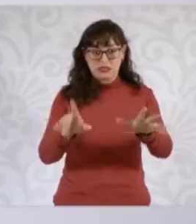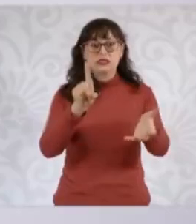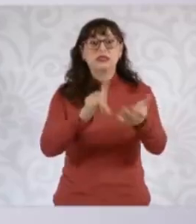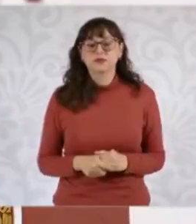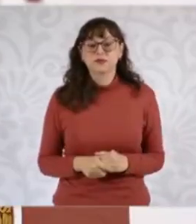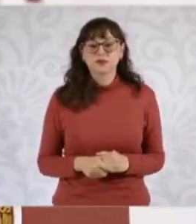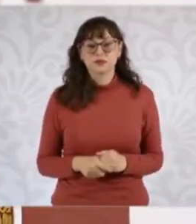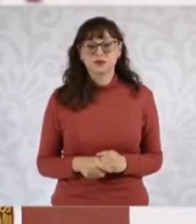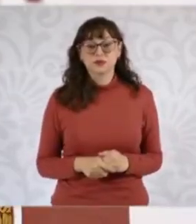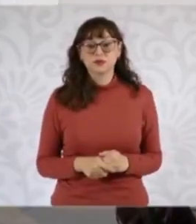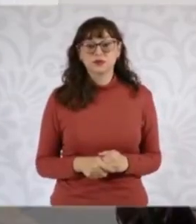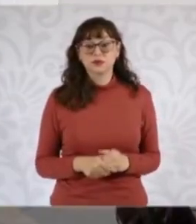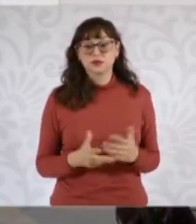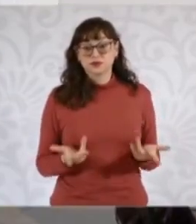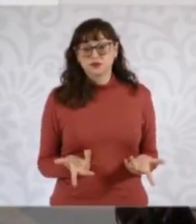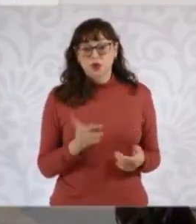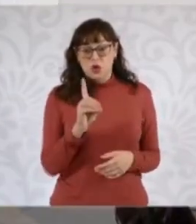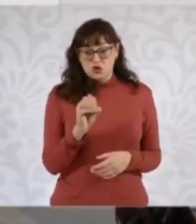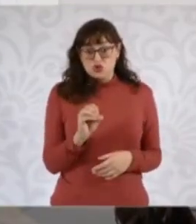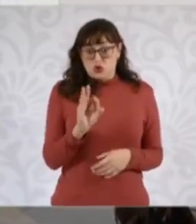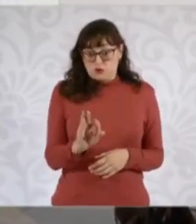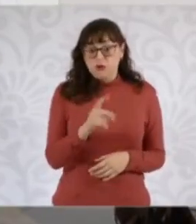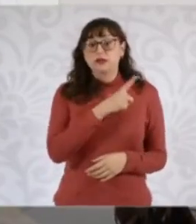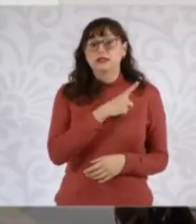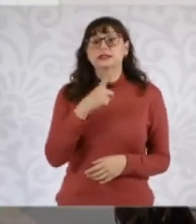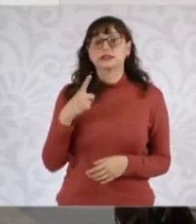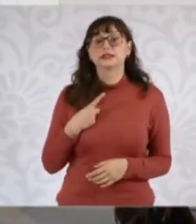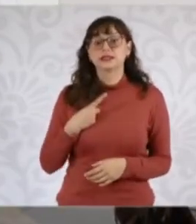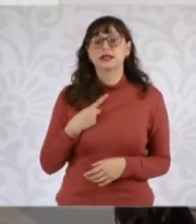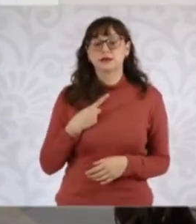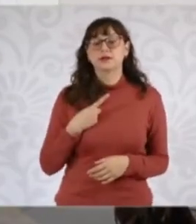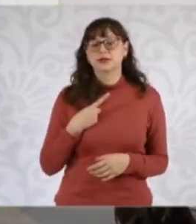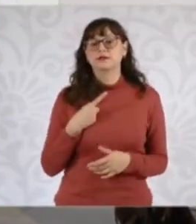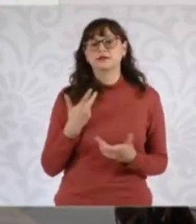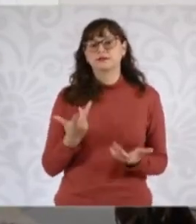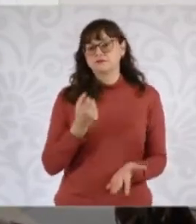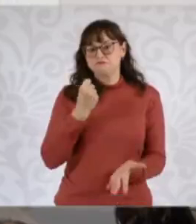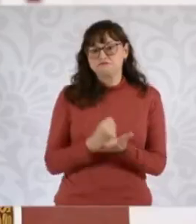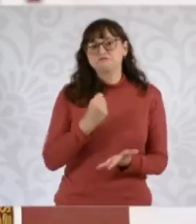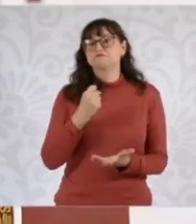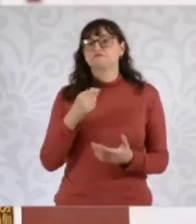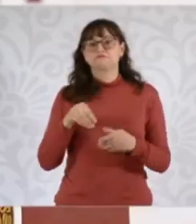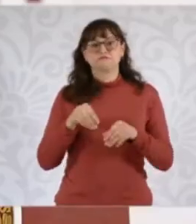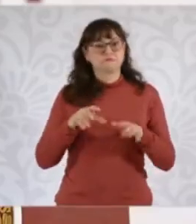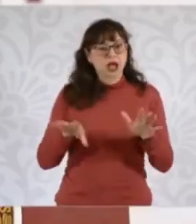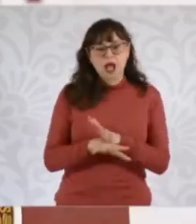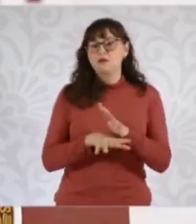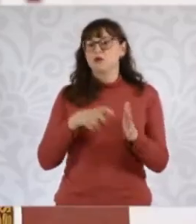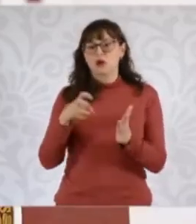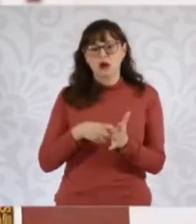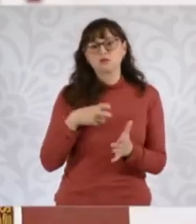federación pues tiene la obligación de publicar aquello que emiten secretarías, decretos, modificaciones